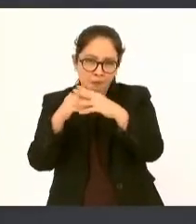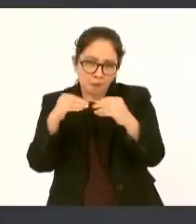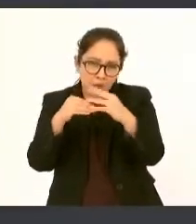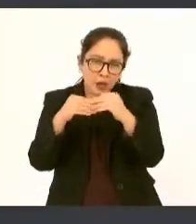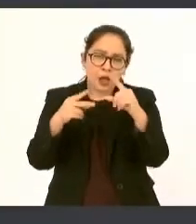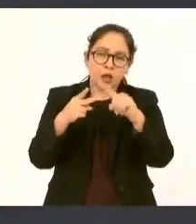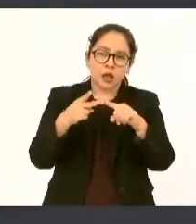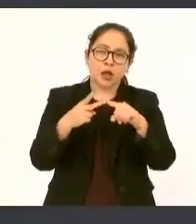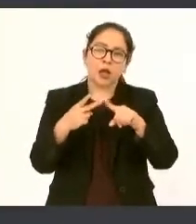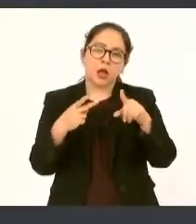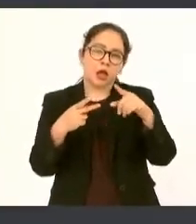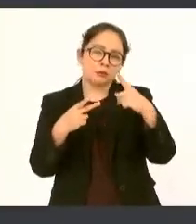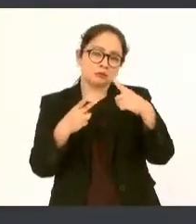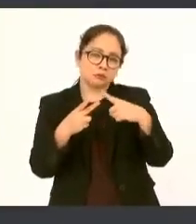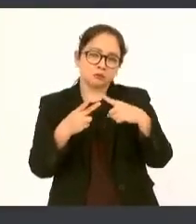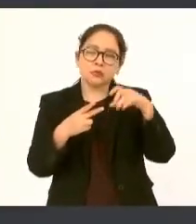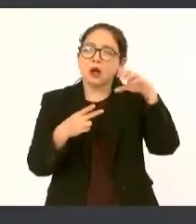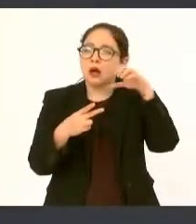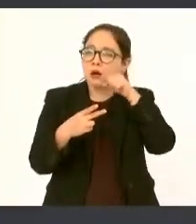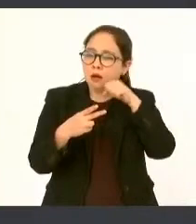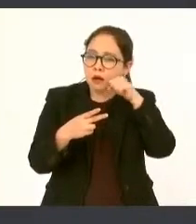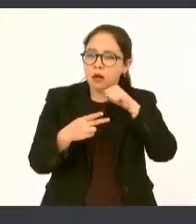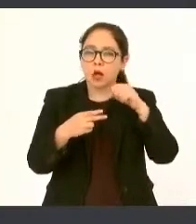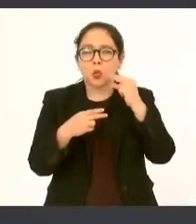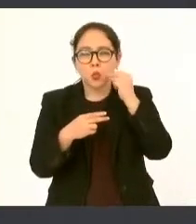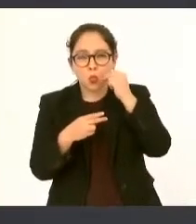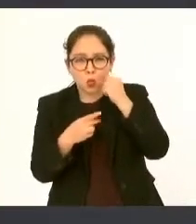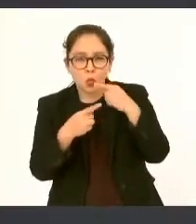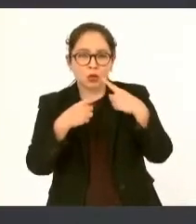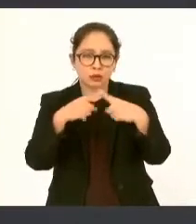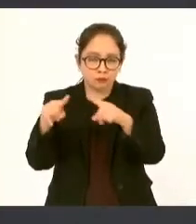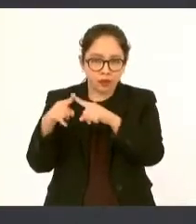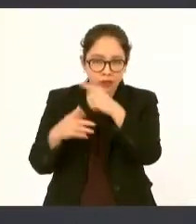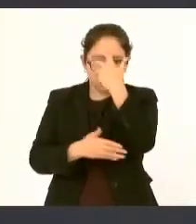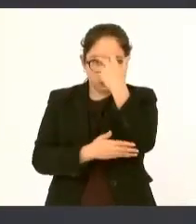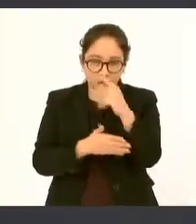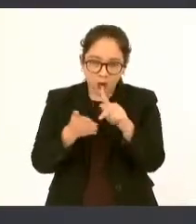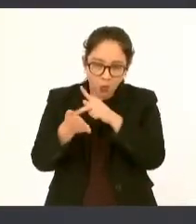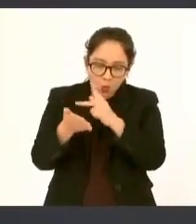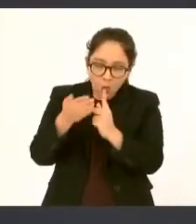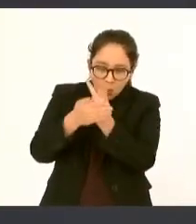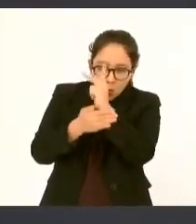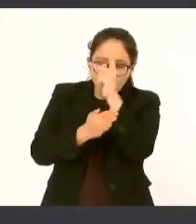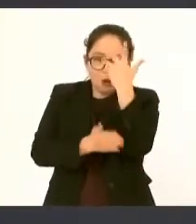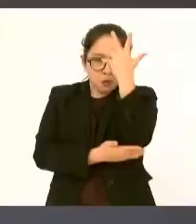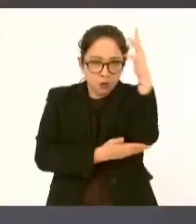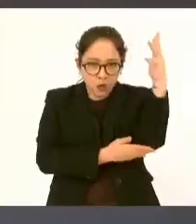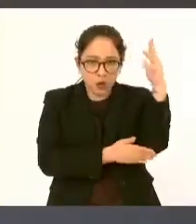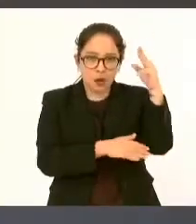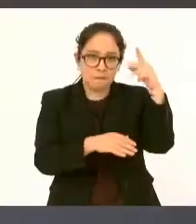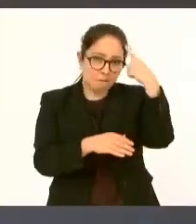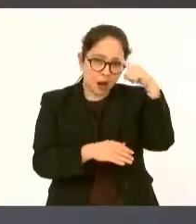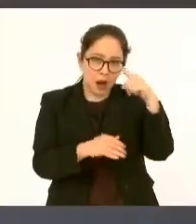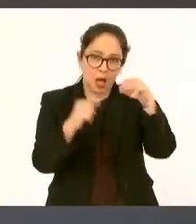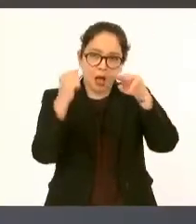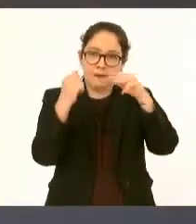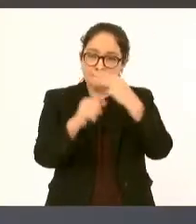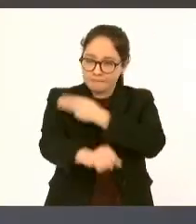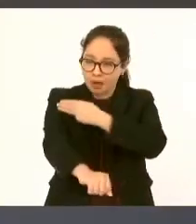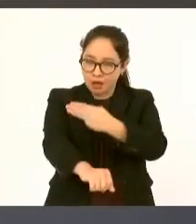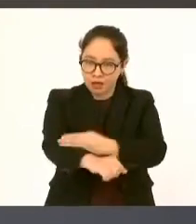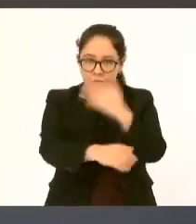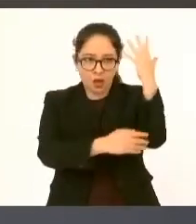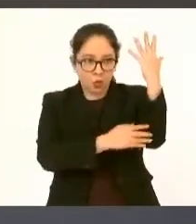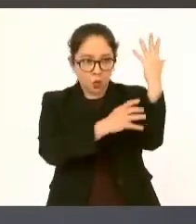árboles maderables este programa lo vamos a mantener todo el sexenio lo que queremos